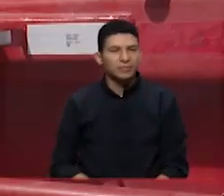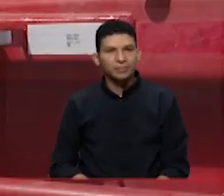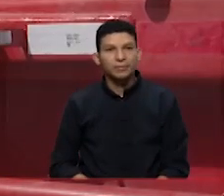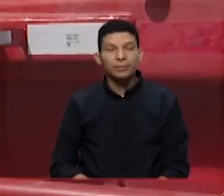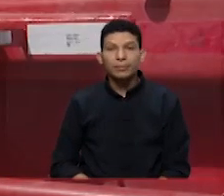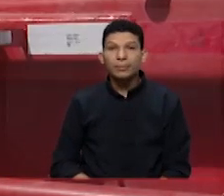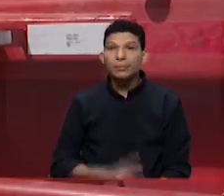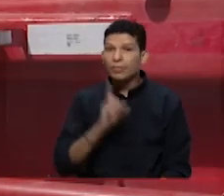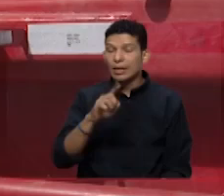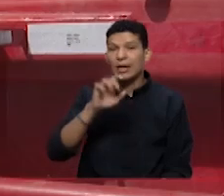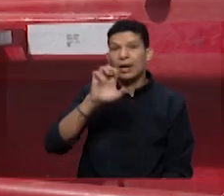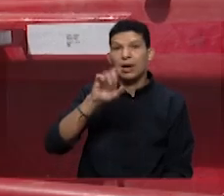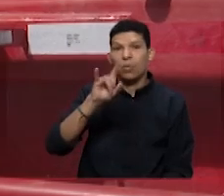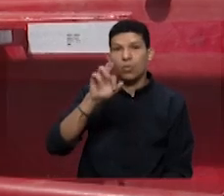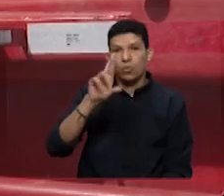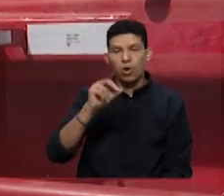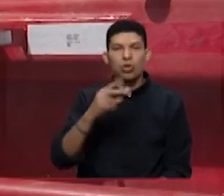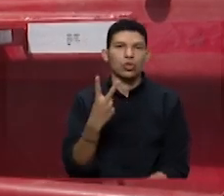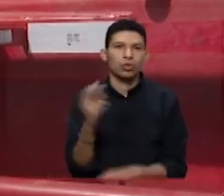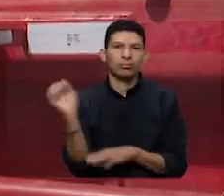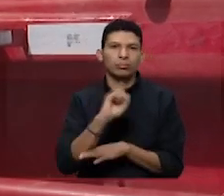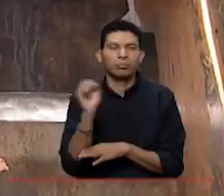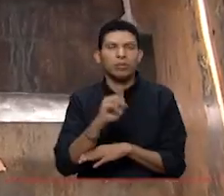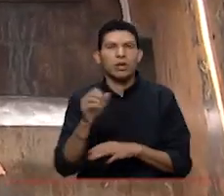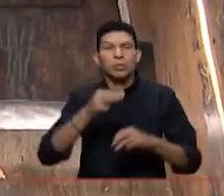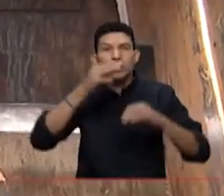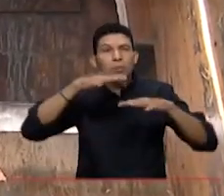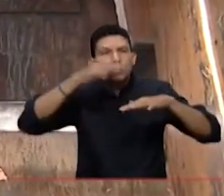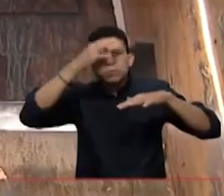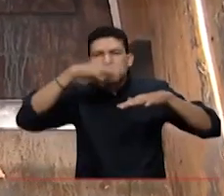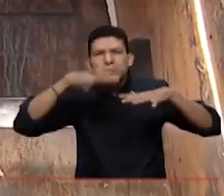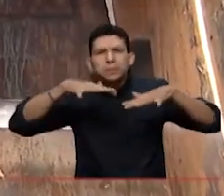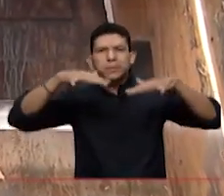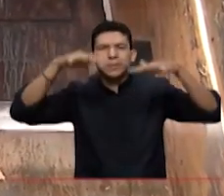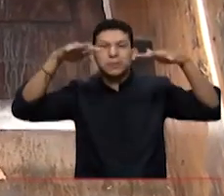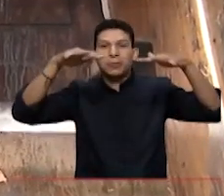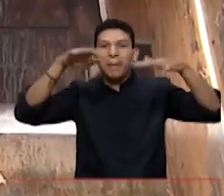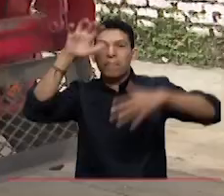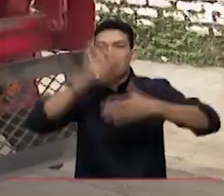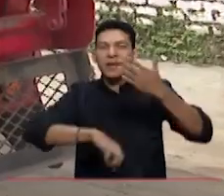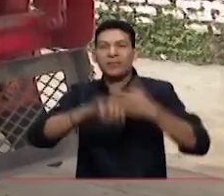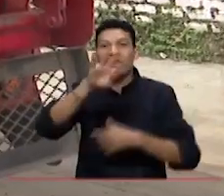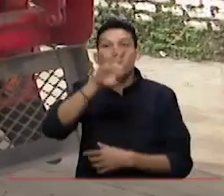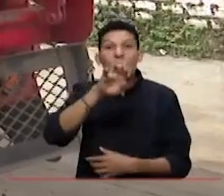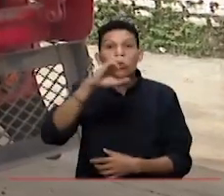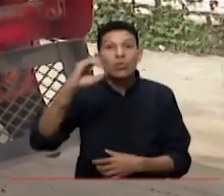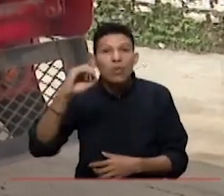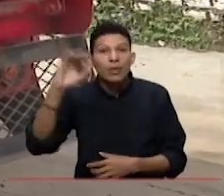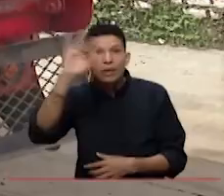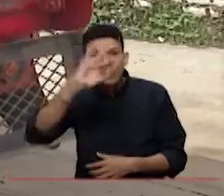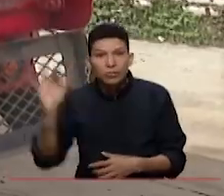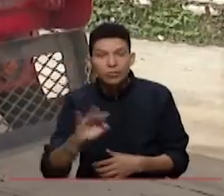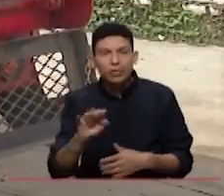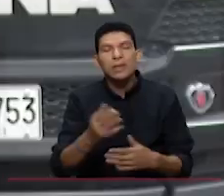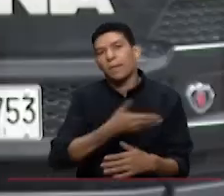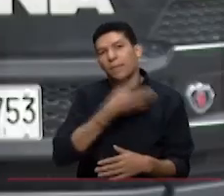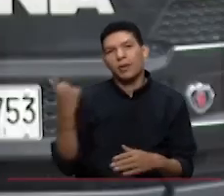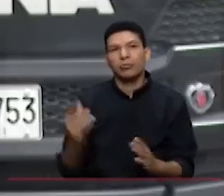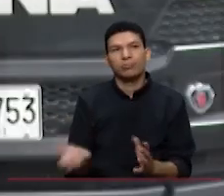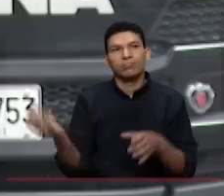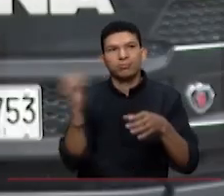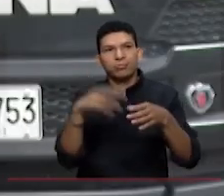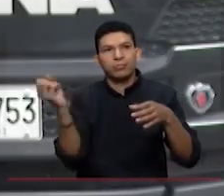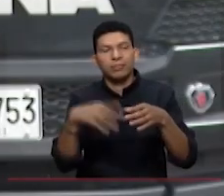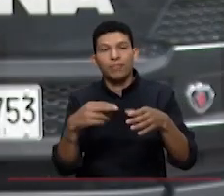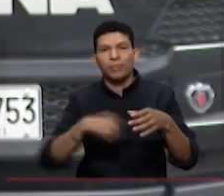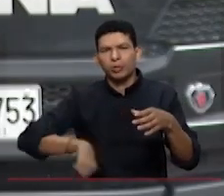con tecnología euro, la cual reduce las emisiones de gases en un 90% y mejora la eficiencia del servicio de recolección en cada frecuencia. Nosotros